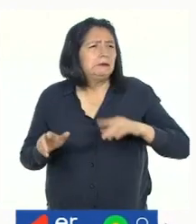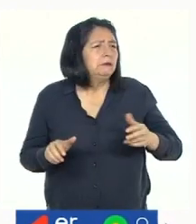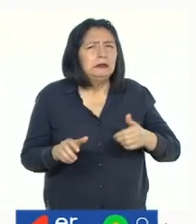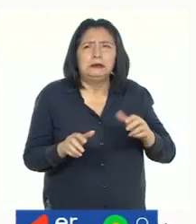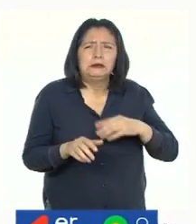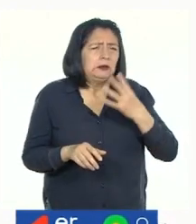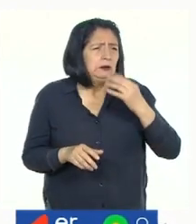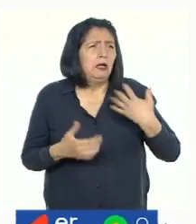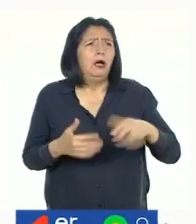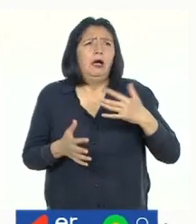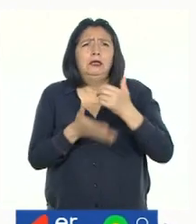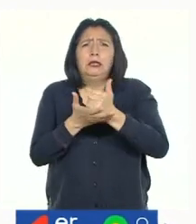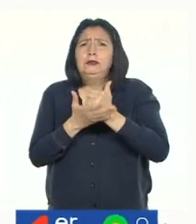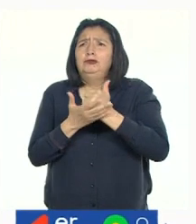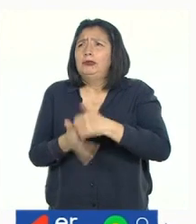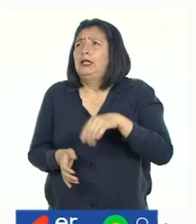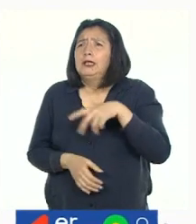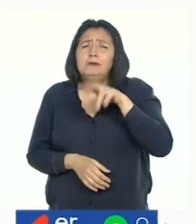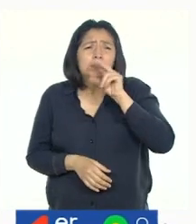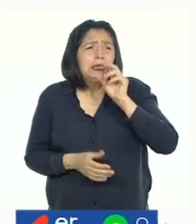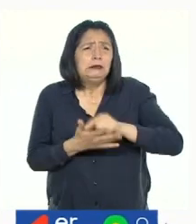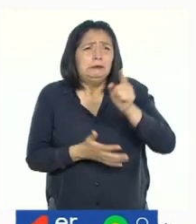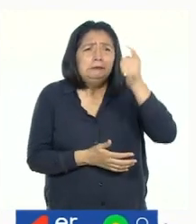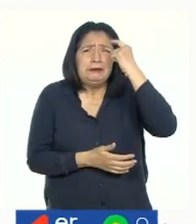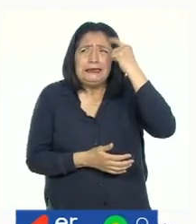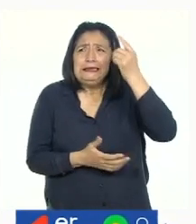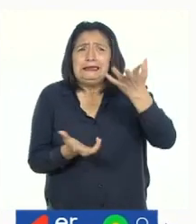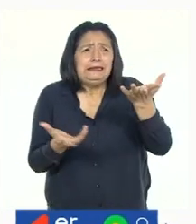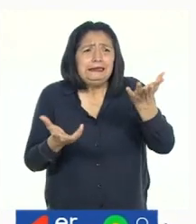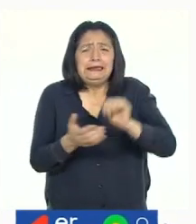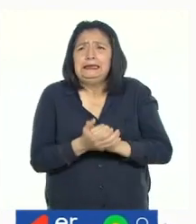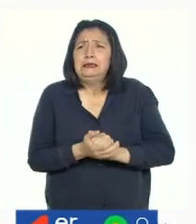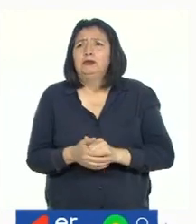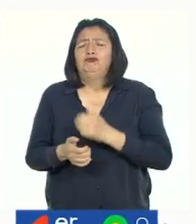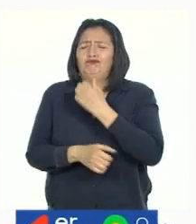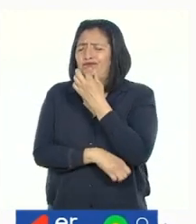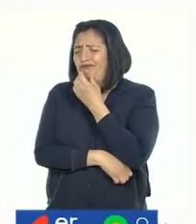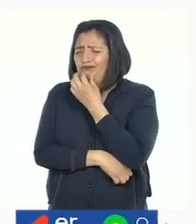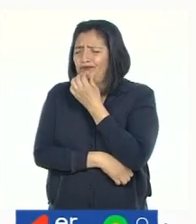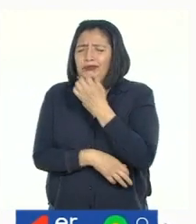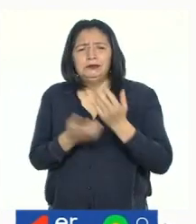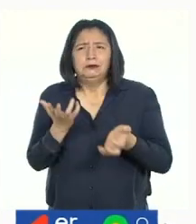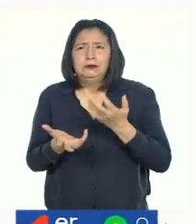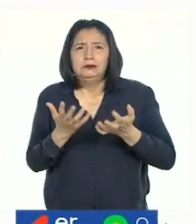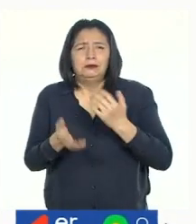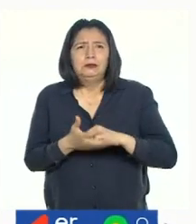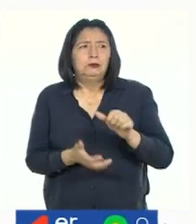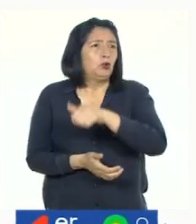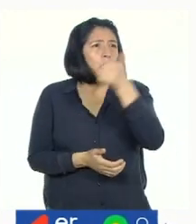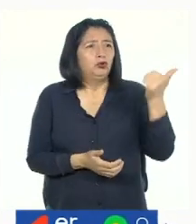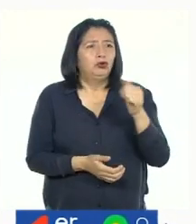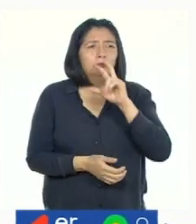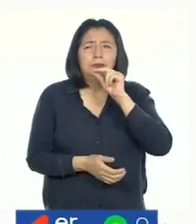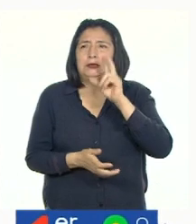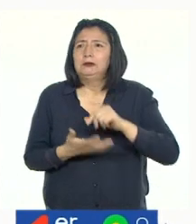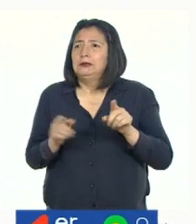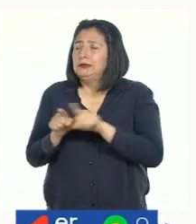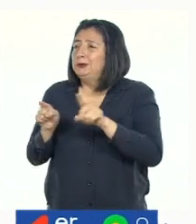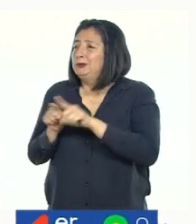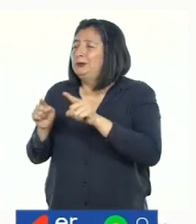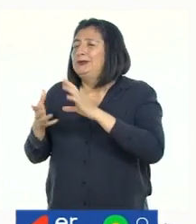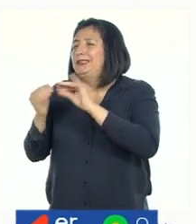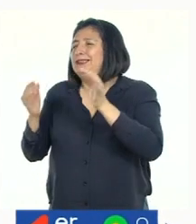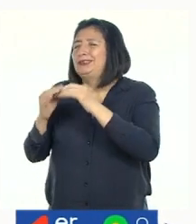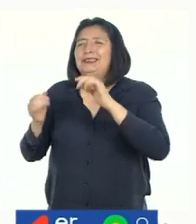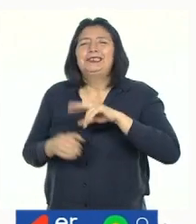¡Hay que ayudar al pato! ¡Piénsen en algo! Podrían aparecer otros patos. Como en el cuento del